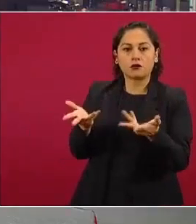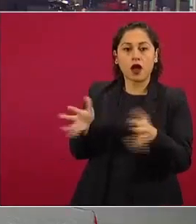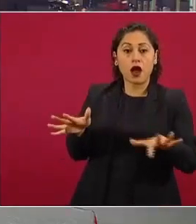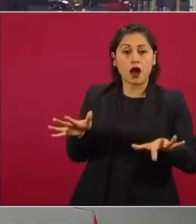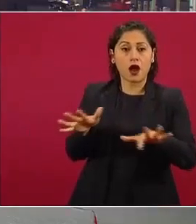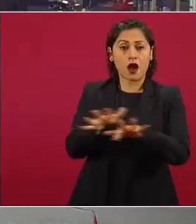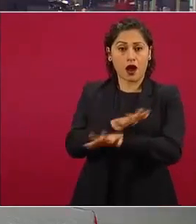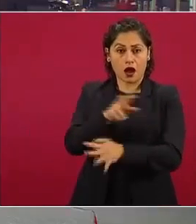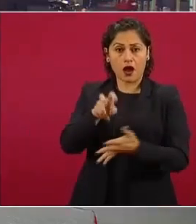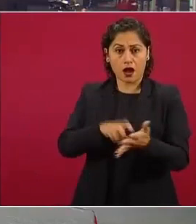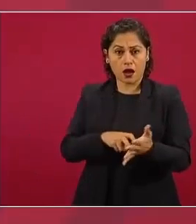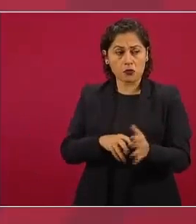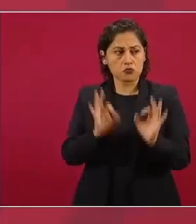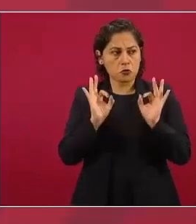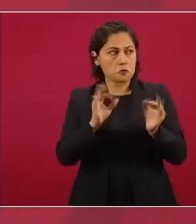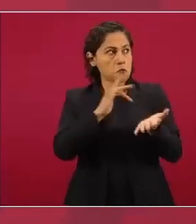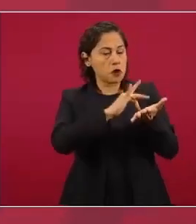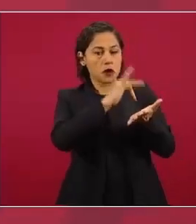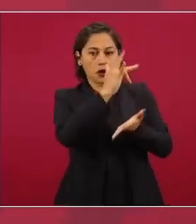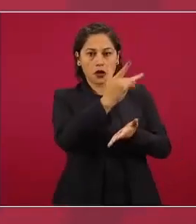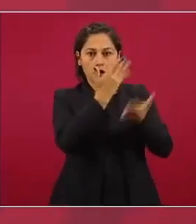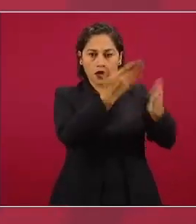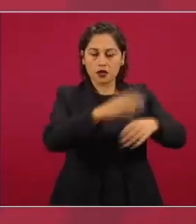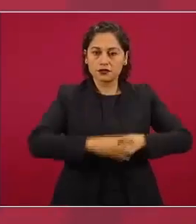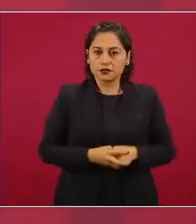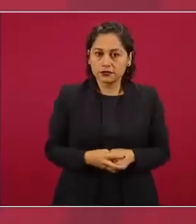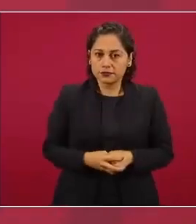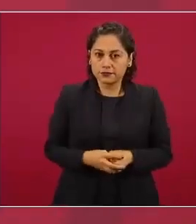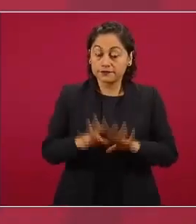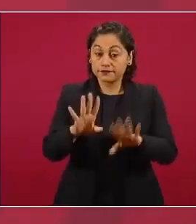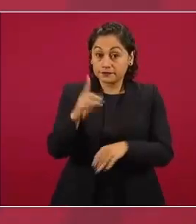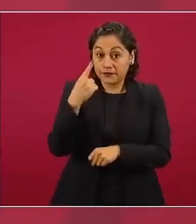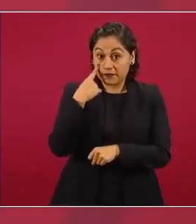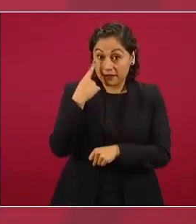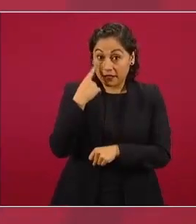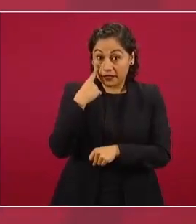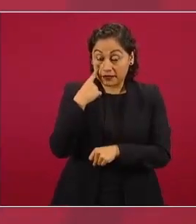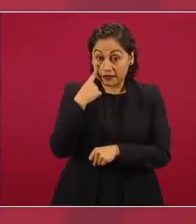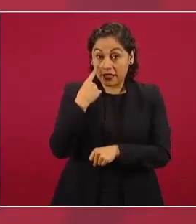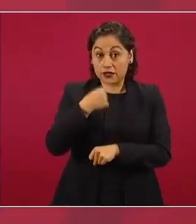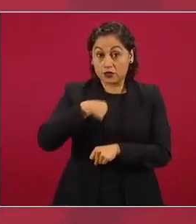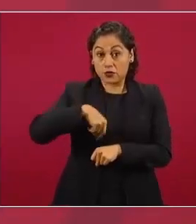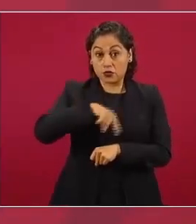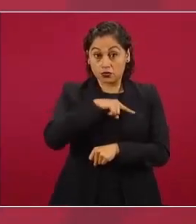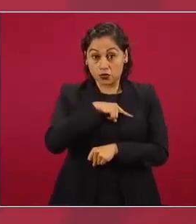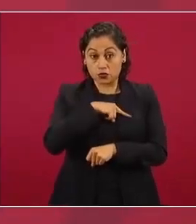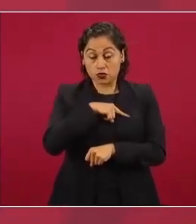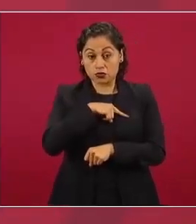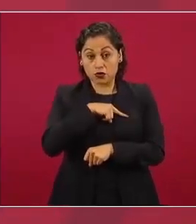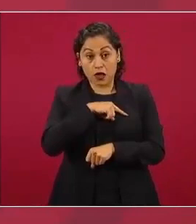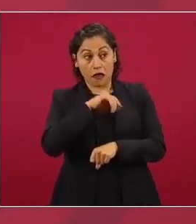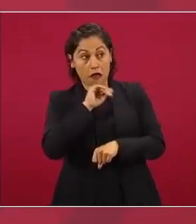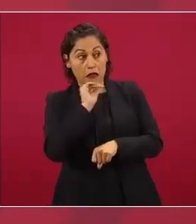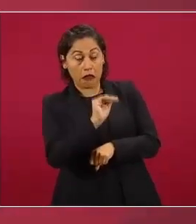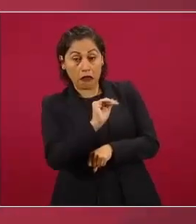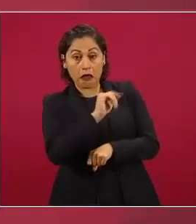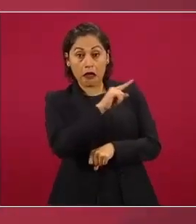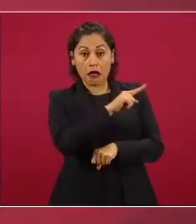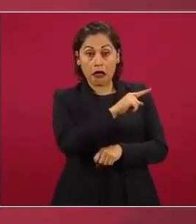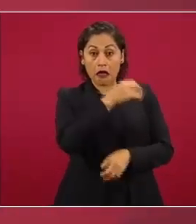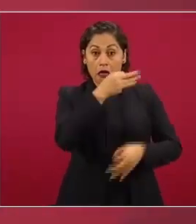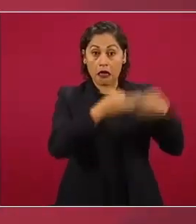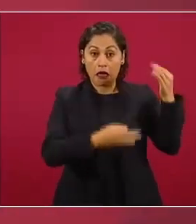significa esto en el caso de que la jueza resuelva sobre esta petición y regrese el general